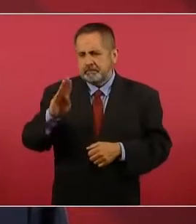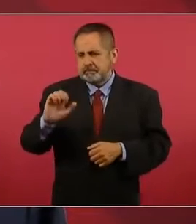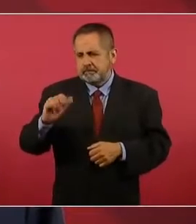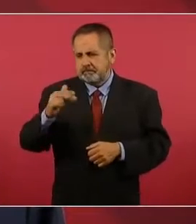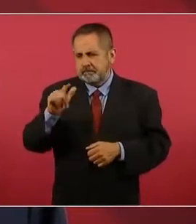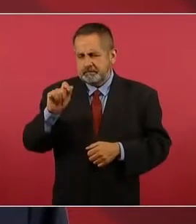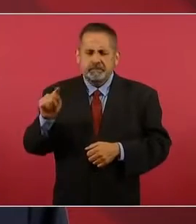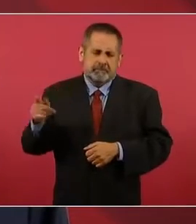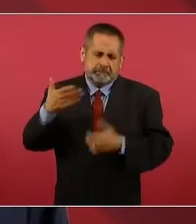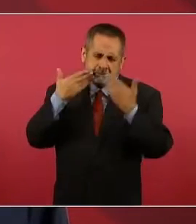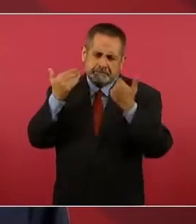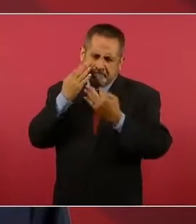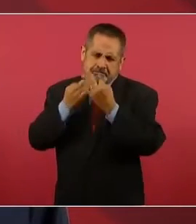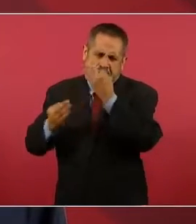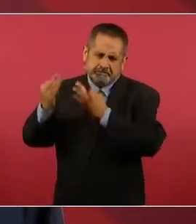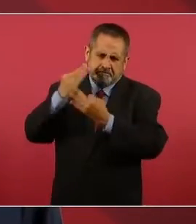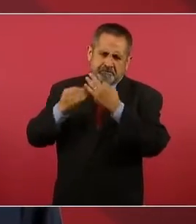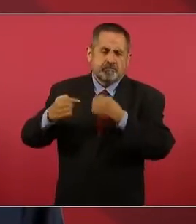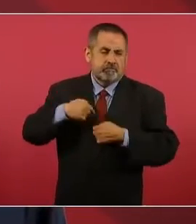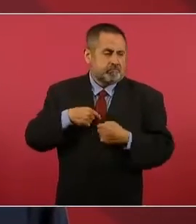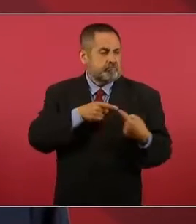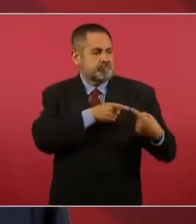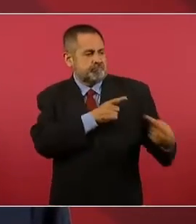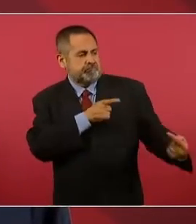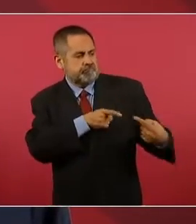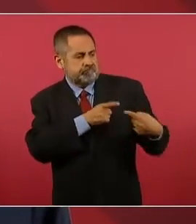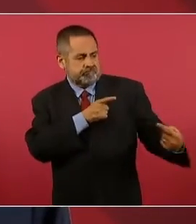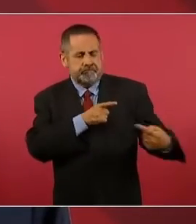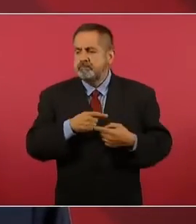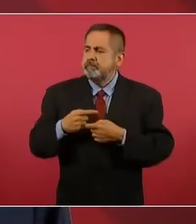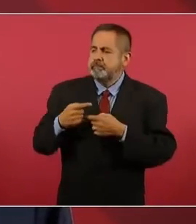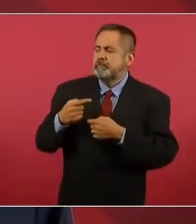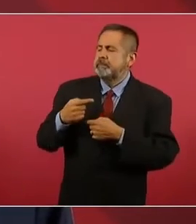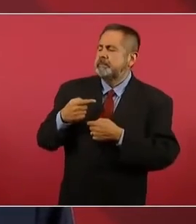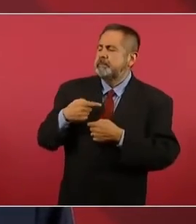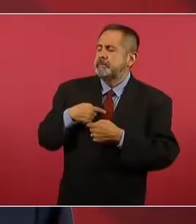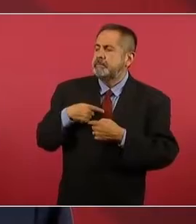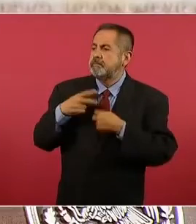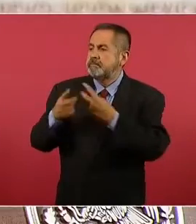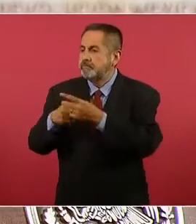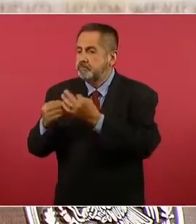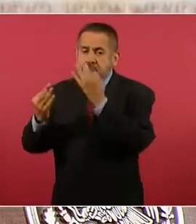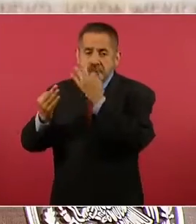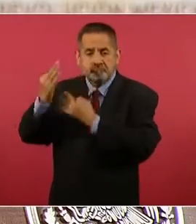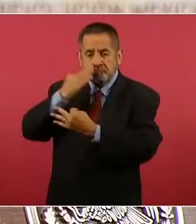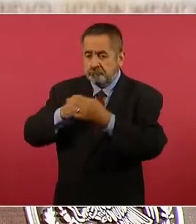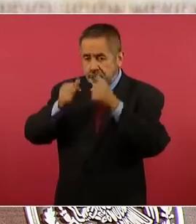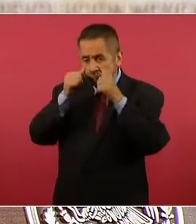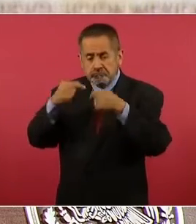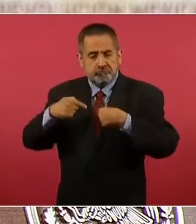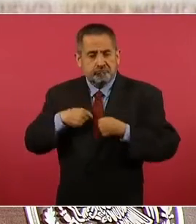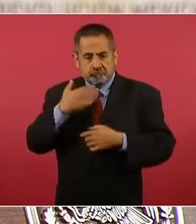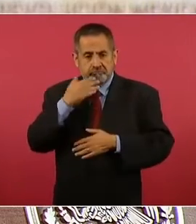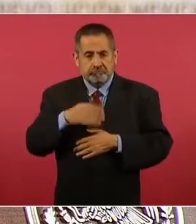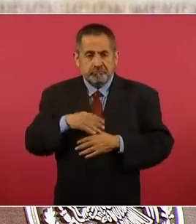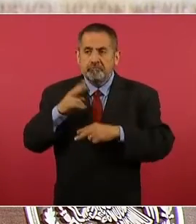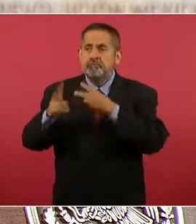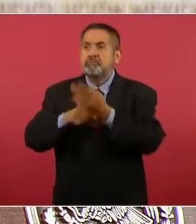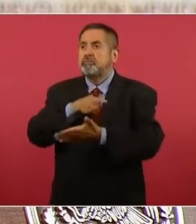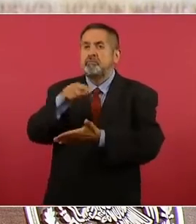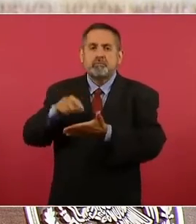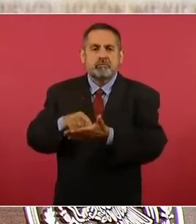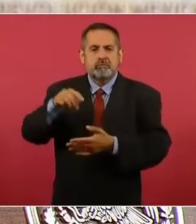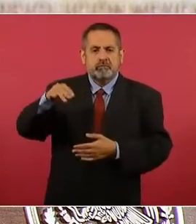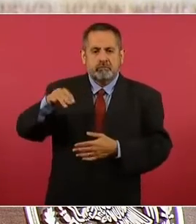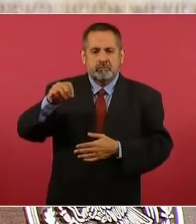mucho porque me recibió siendo yo opositor. Y fui a la moneda al palacio